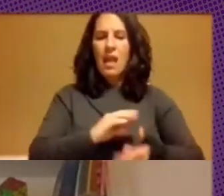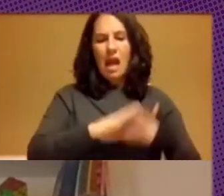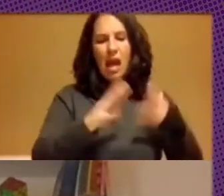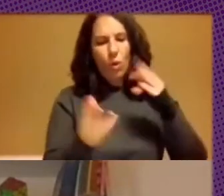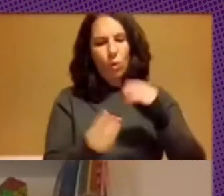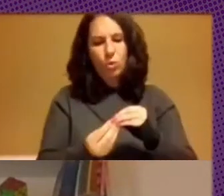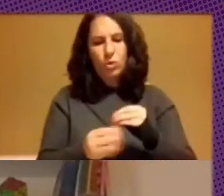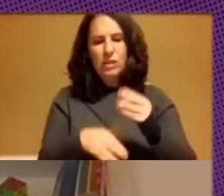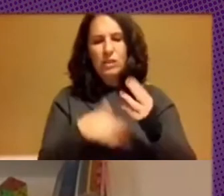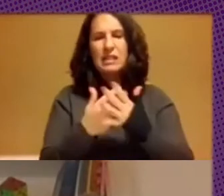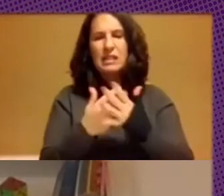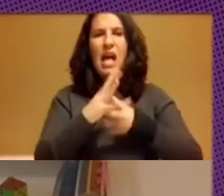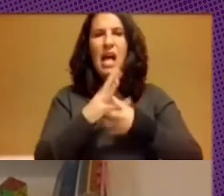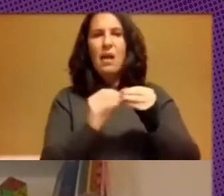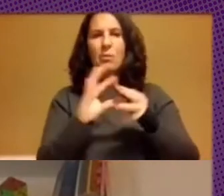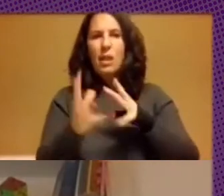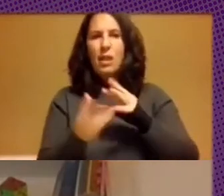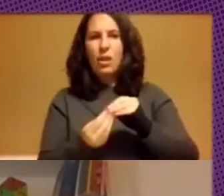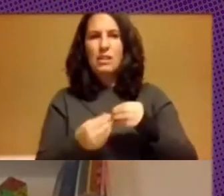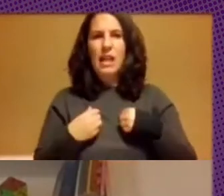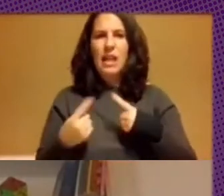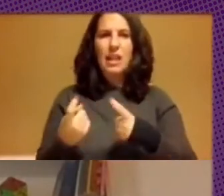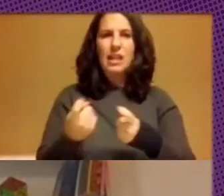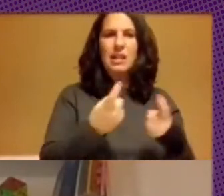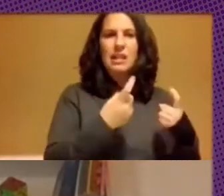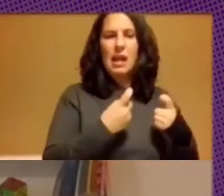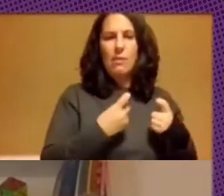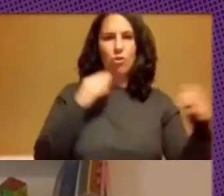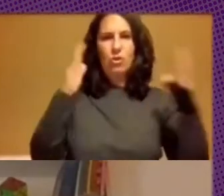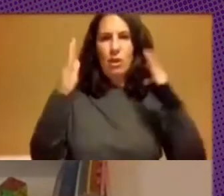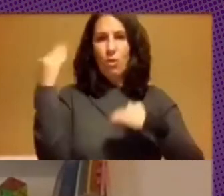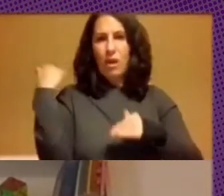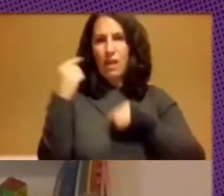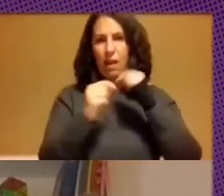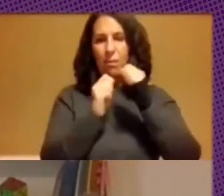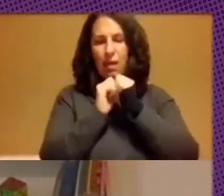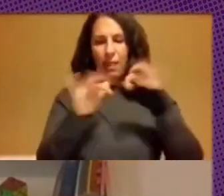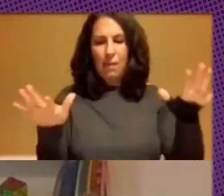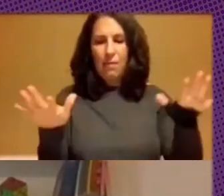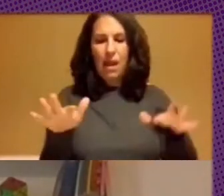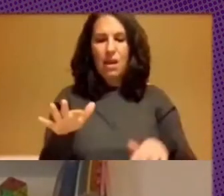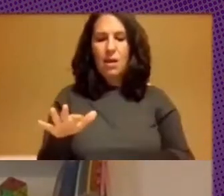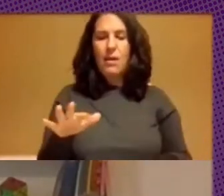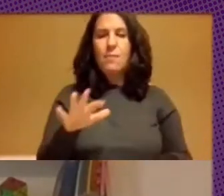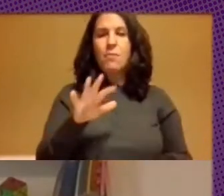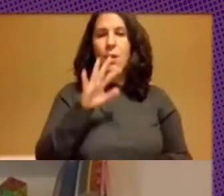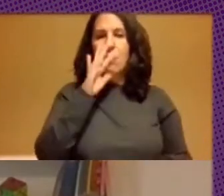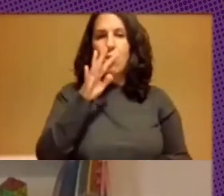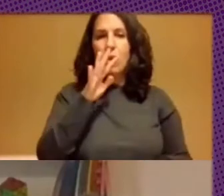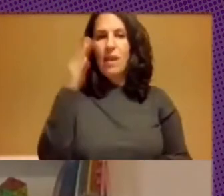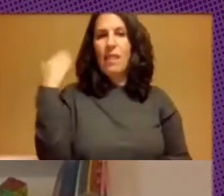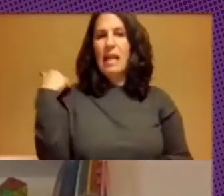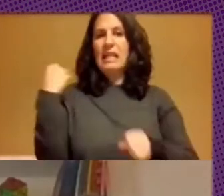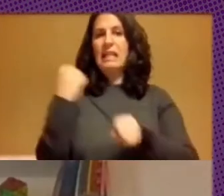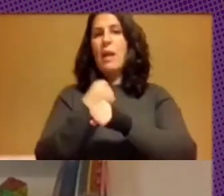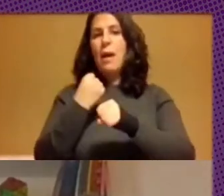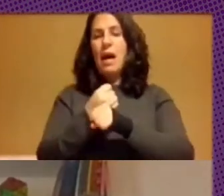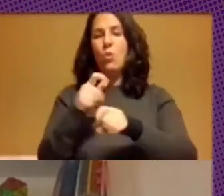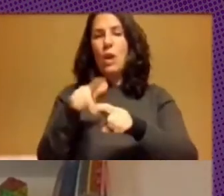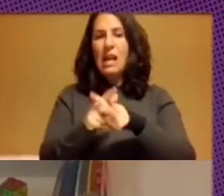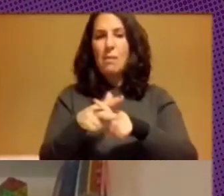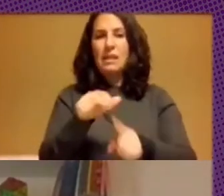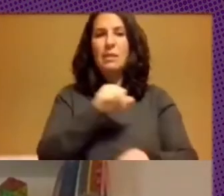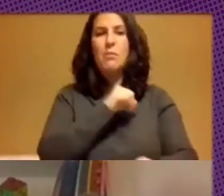adaptaciones que necesitamos para este tiempo de pandemia porque digamos de pasar de trabajar sobre una herramienta